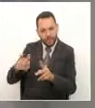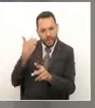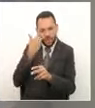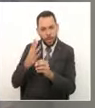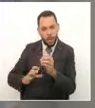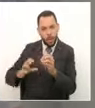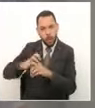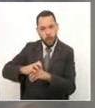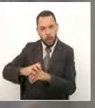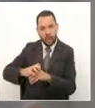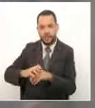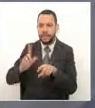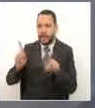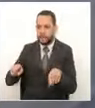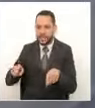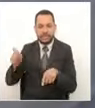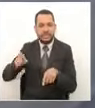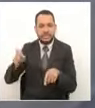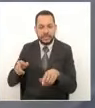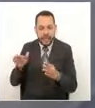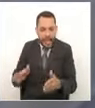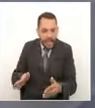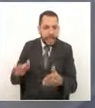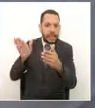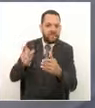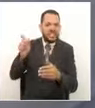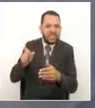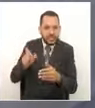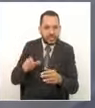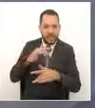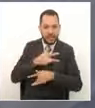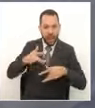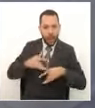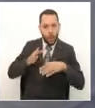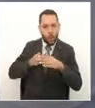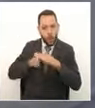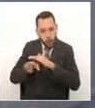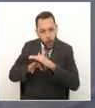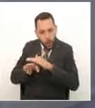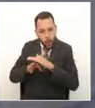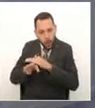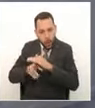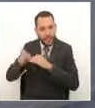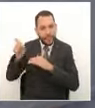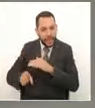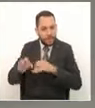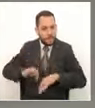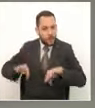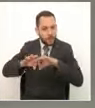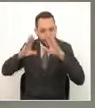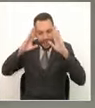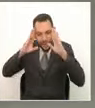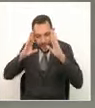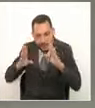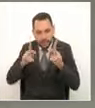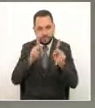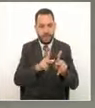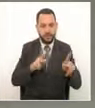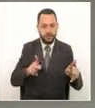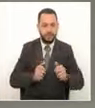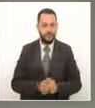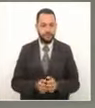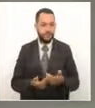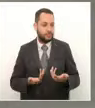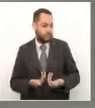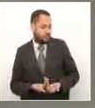de tener unas instalaciones de servicios de salud al nivel y con la bioseguridad para ofrecerle servicios a los risaraldenses nosotros no sabemos